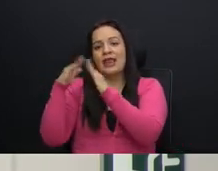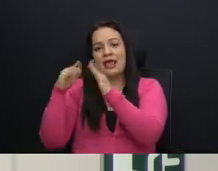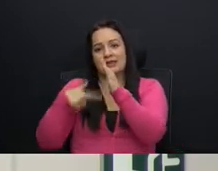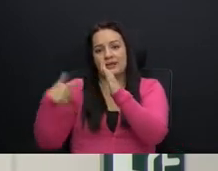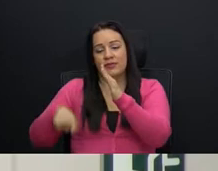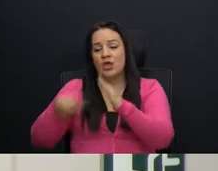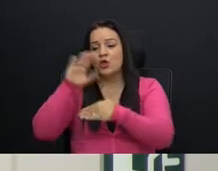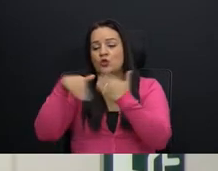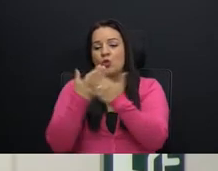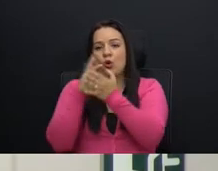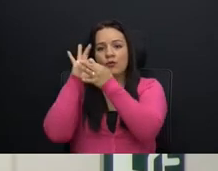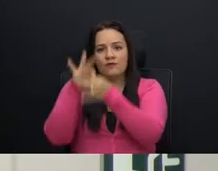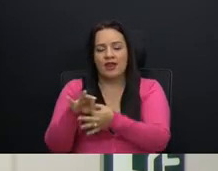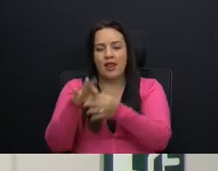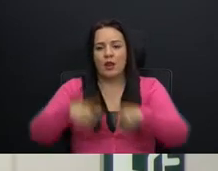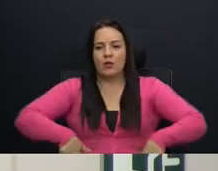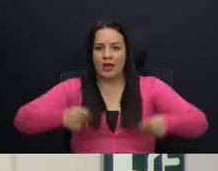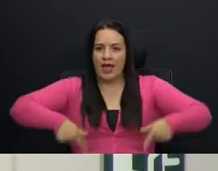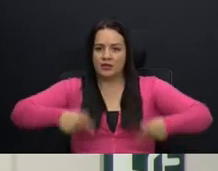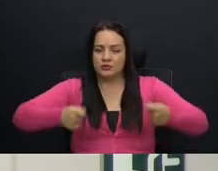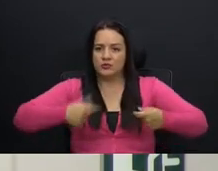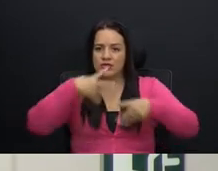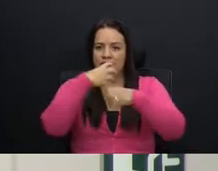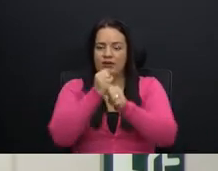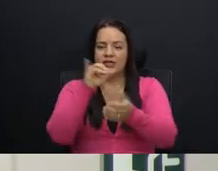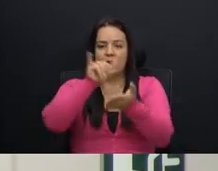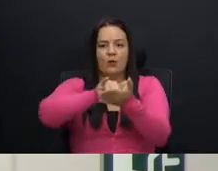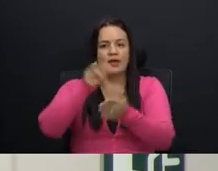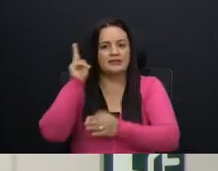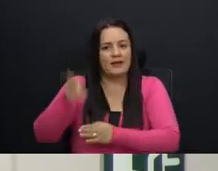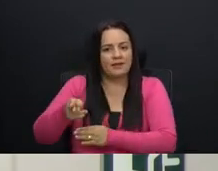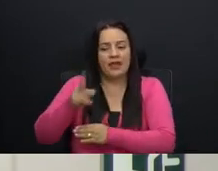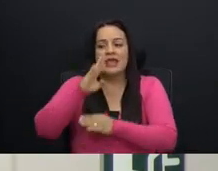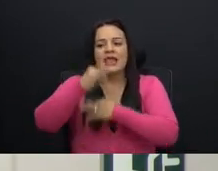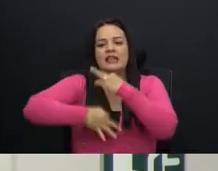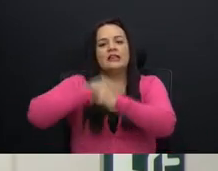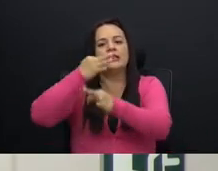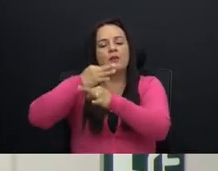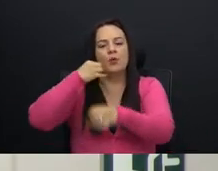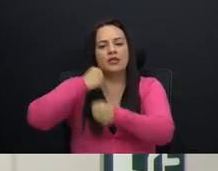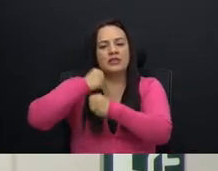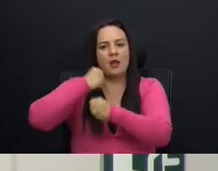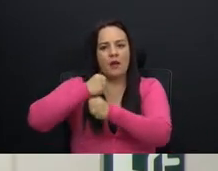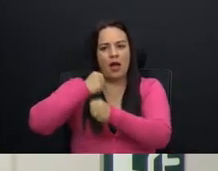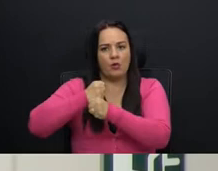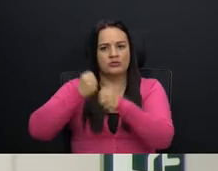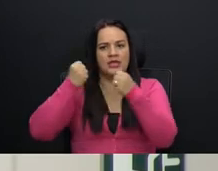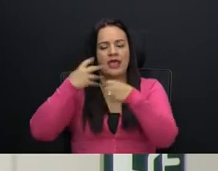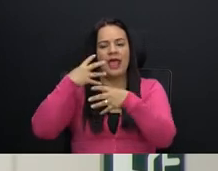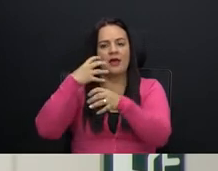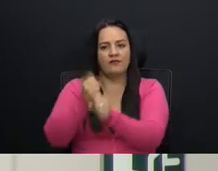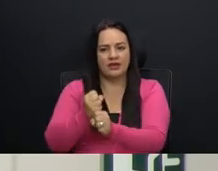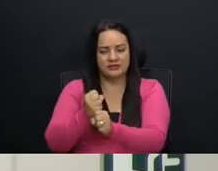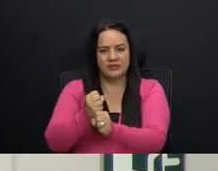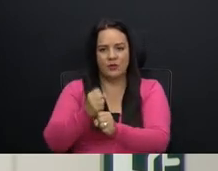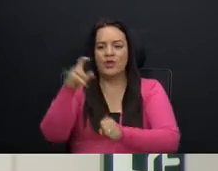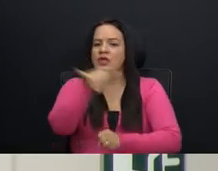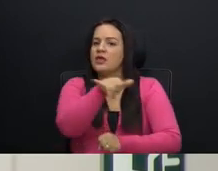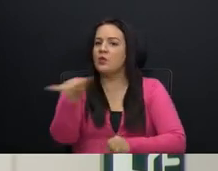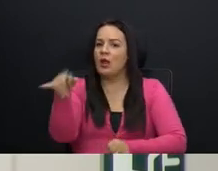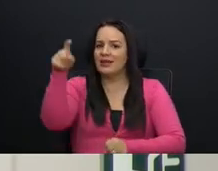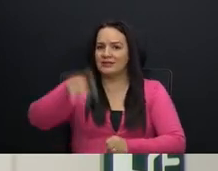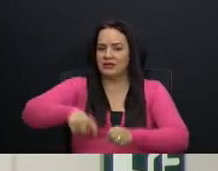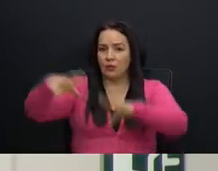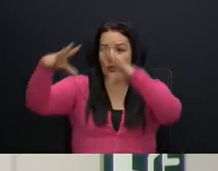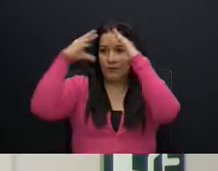los gastos en que ha incurrido la misma y el tipo de trabajos que ha realizado. Igualmente, necesito que se me